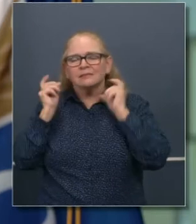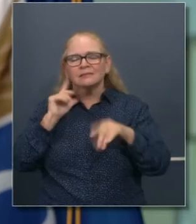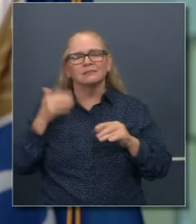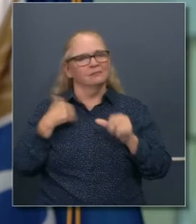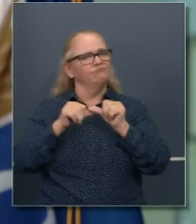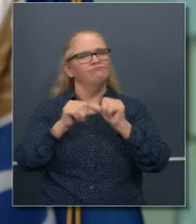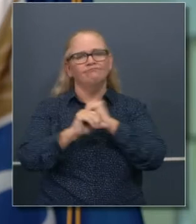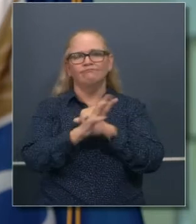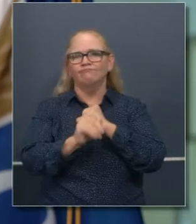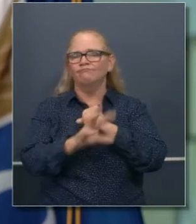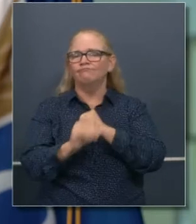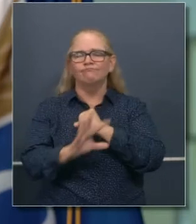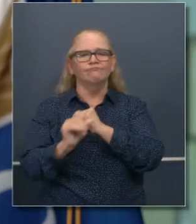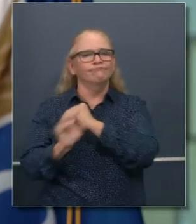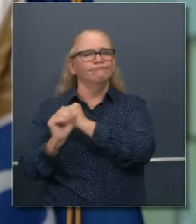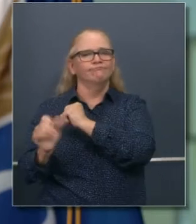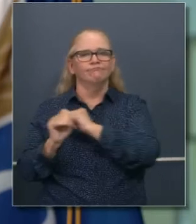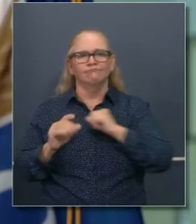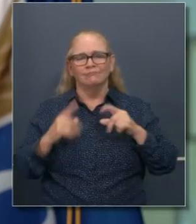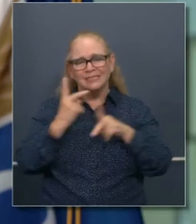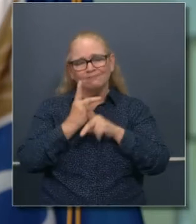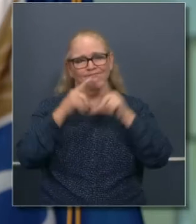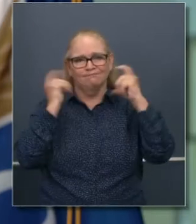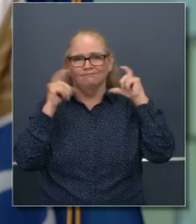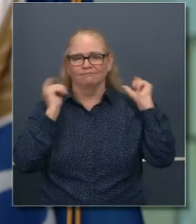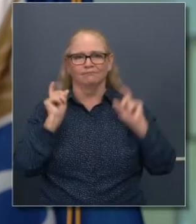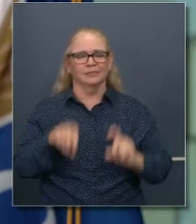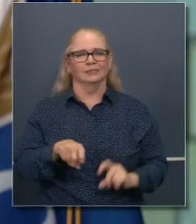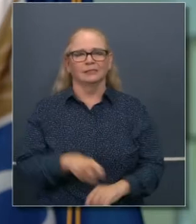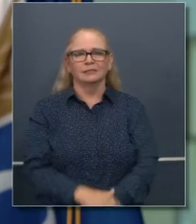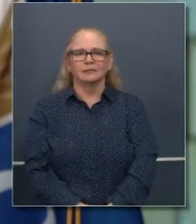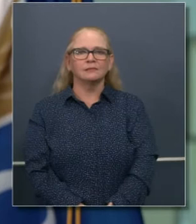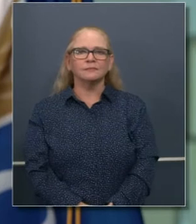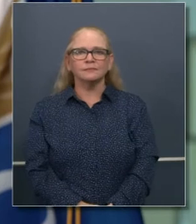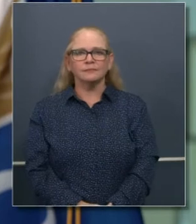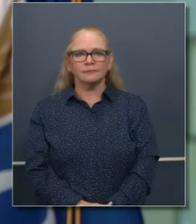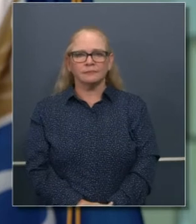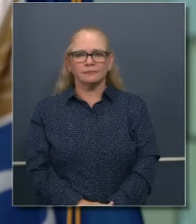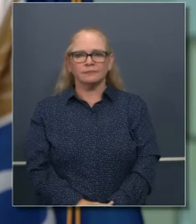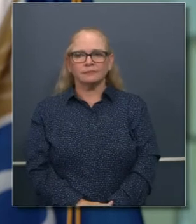de crear conciencia para que siga la gente usando sus herramientas de seguridad.